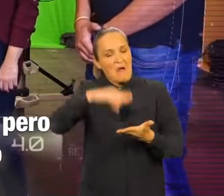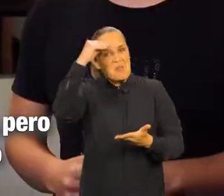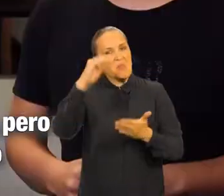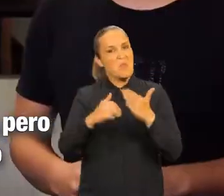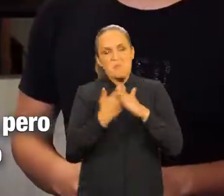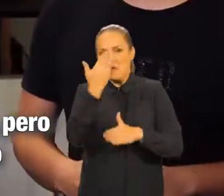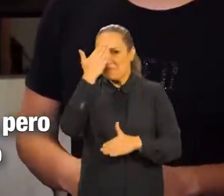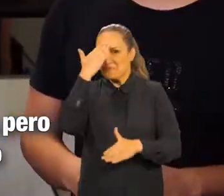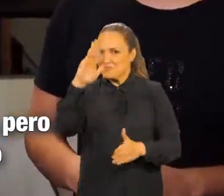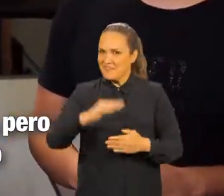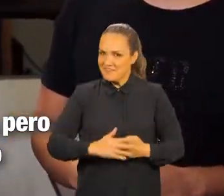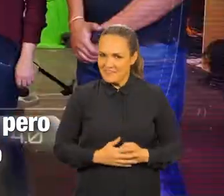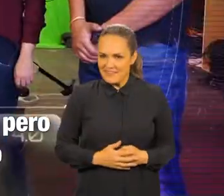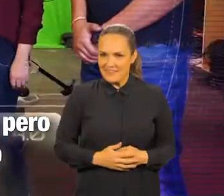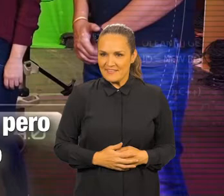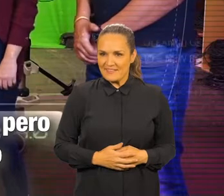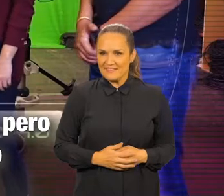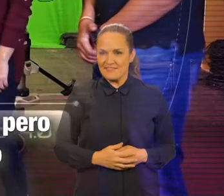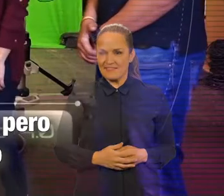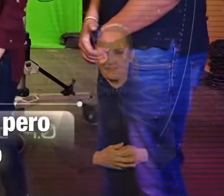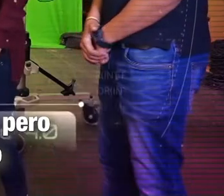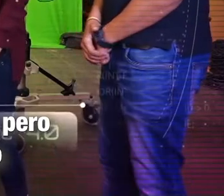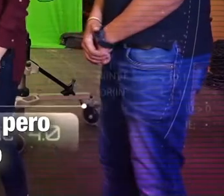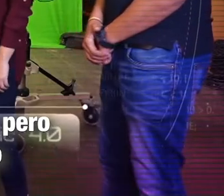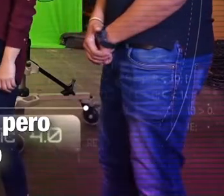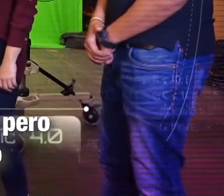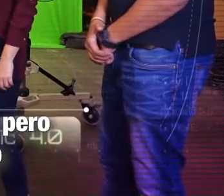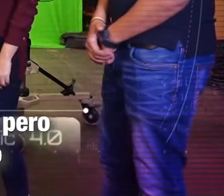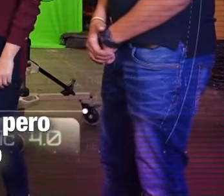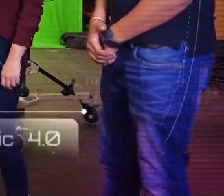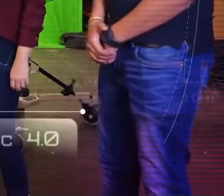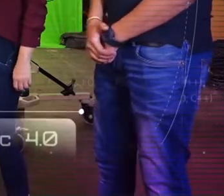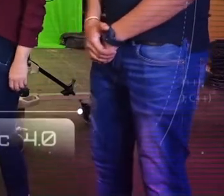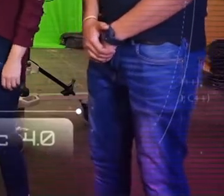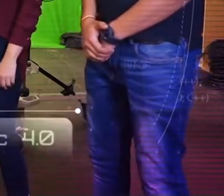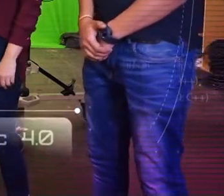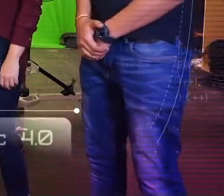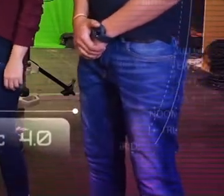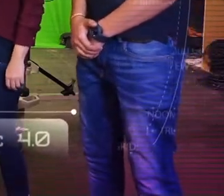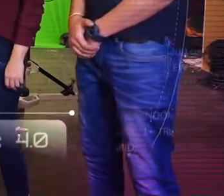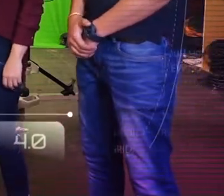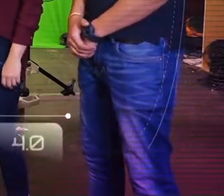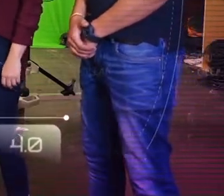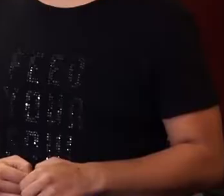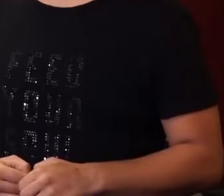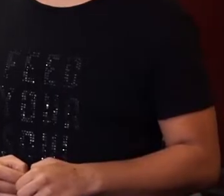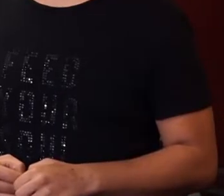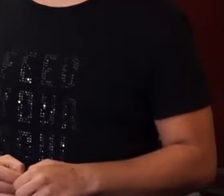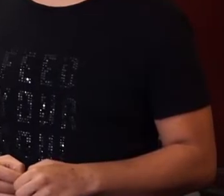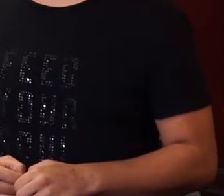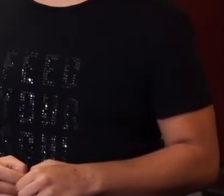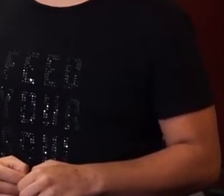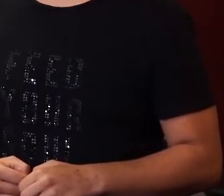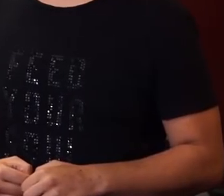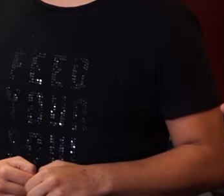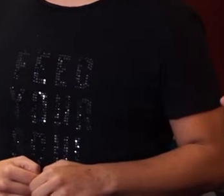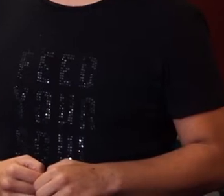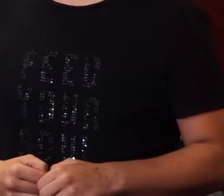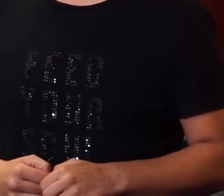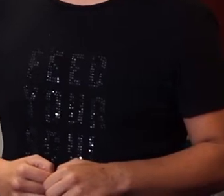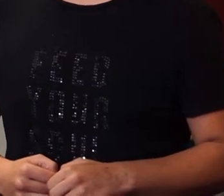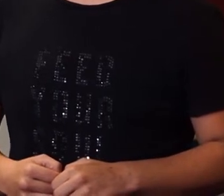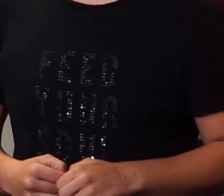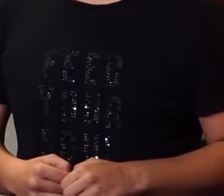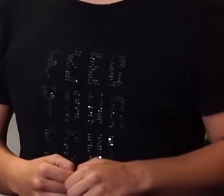nuevo, Diana. Pero, chicos, ¿les parece si hacemos un video que le pueda enseñar un poco a la gente acerca del